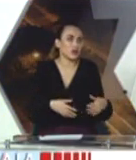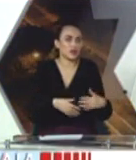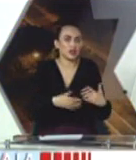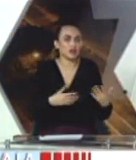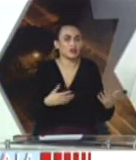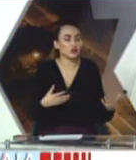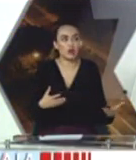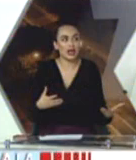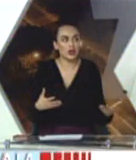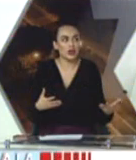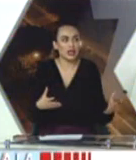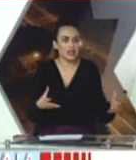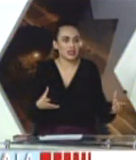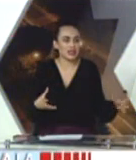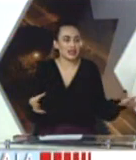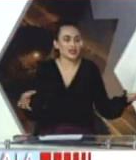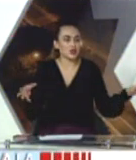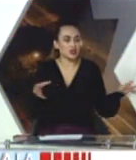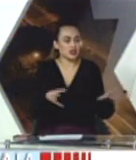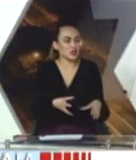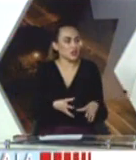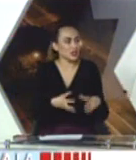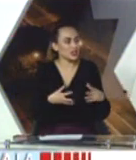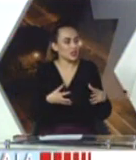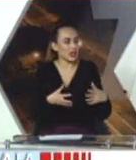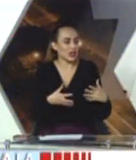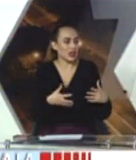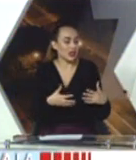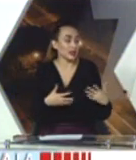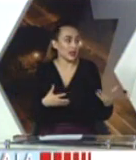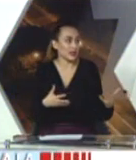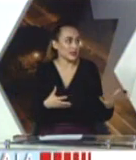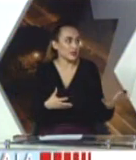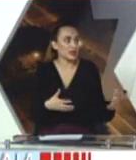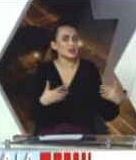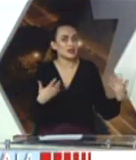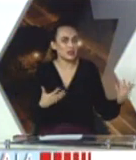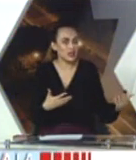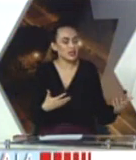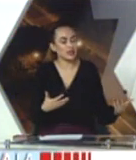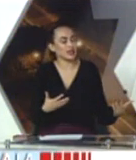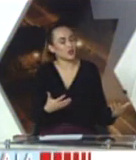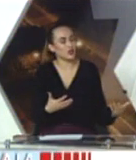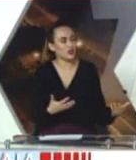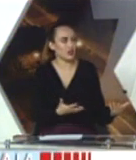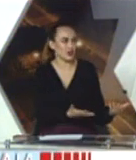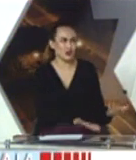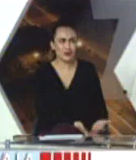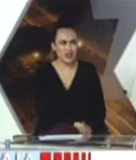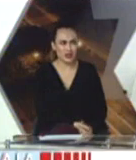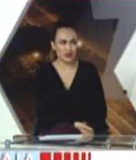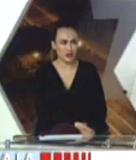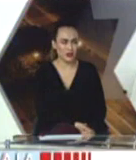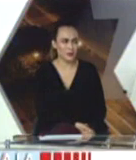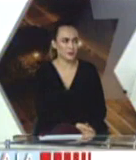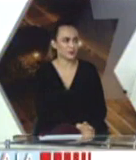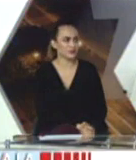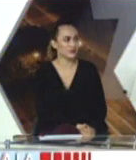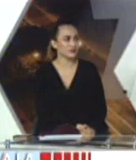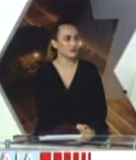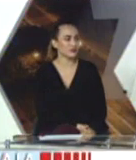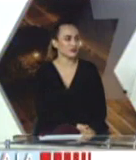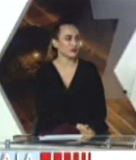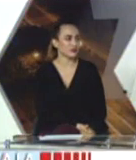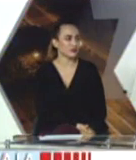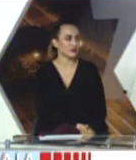turística, pues ha continuado. Es decir, las concentraciones grandes también se siguen dando y esto es un riesgo. Y este fin de